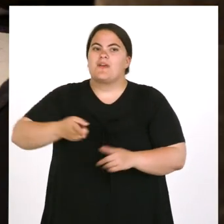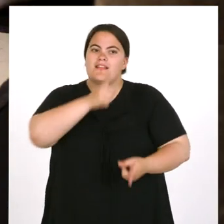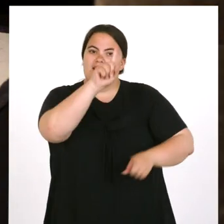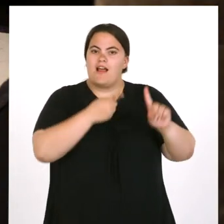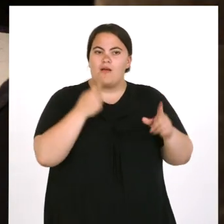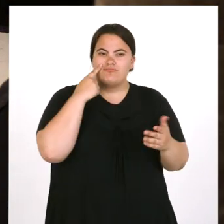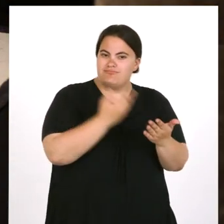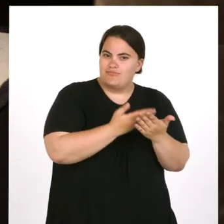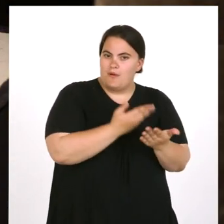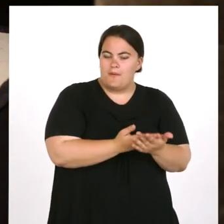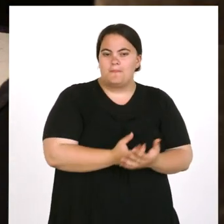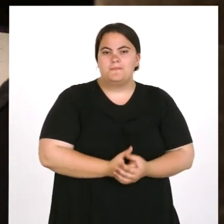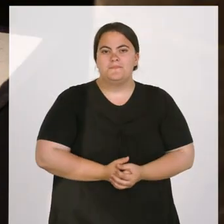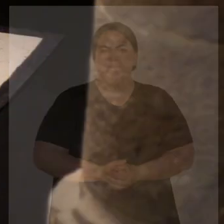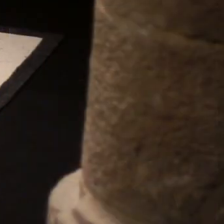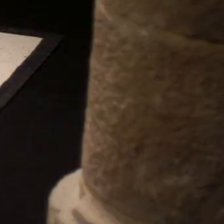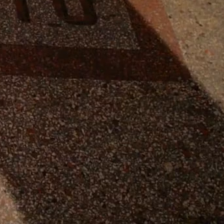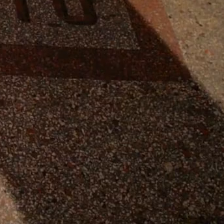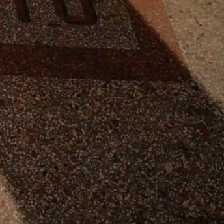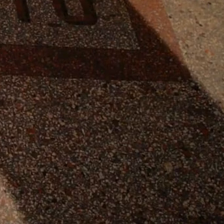también tratamos de ver la posibilidad, etc.